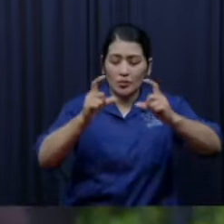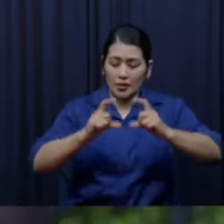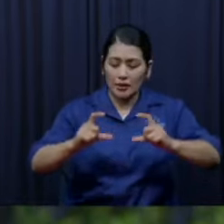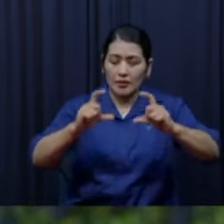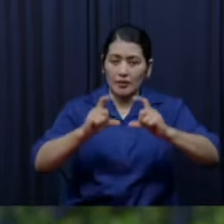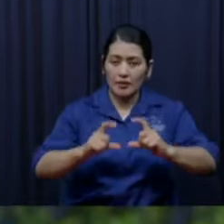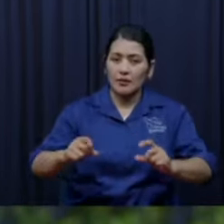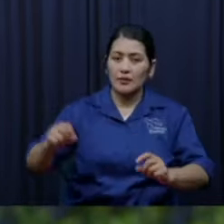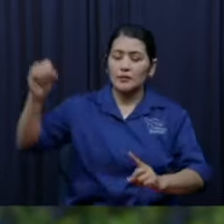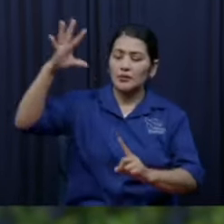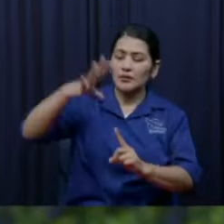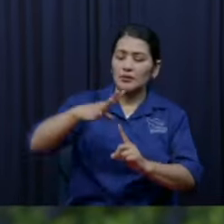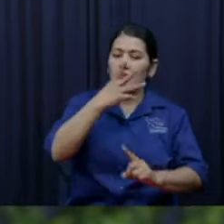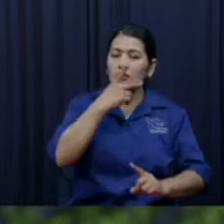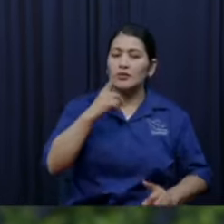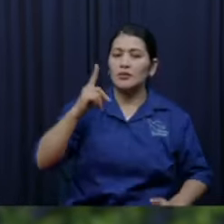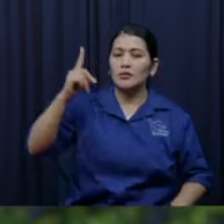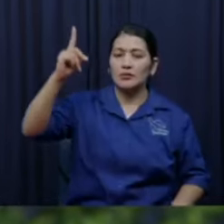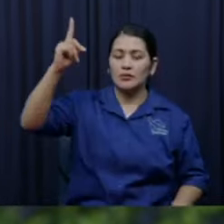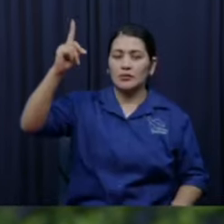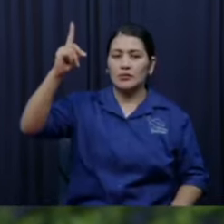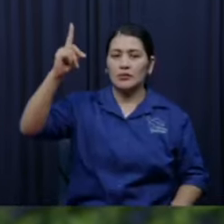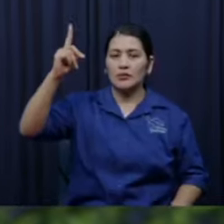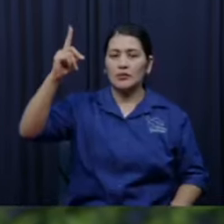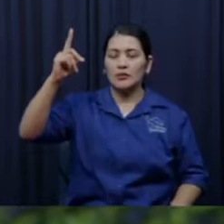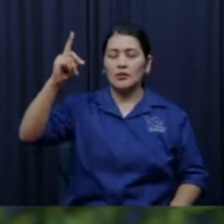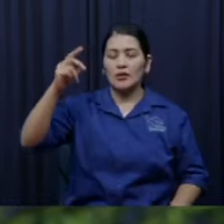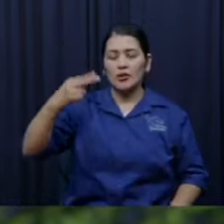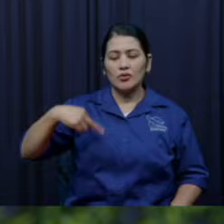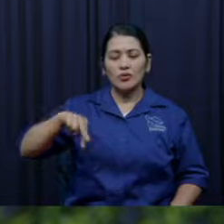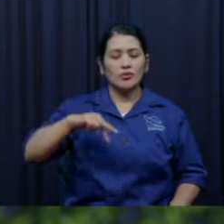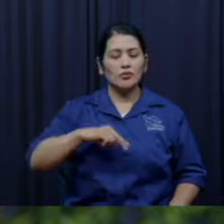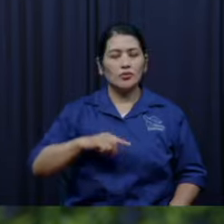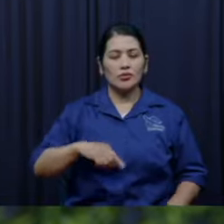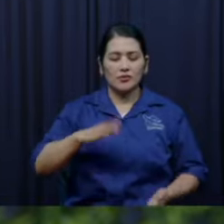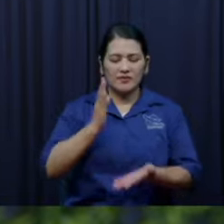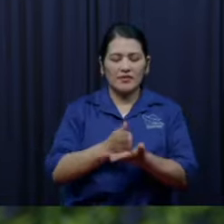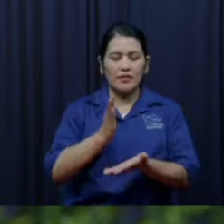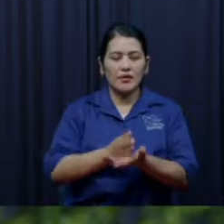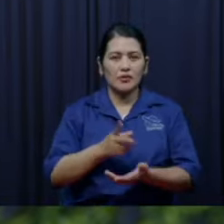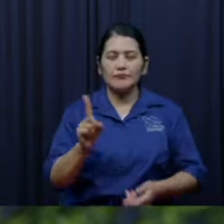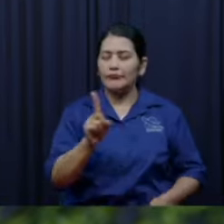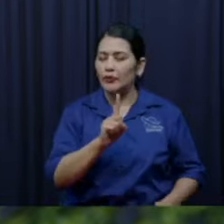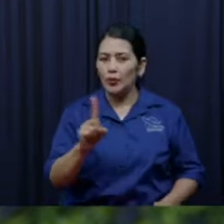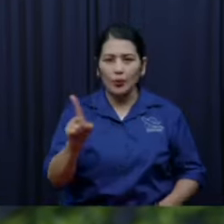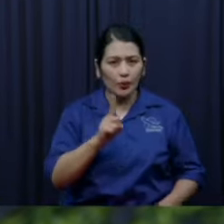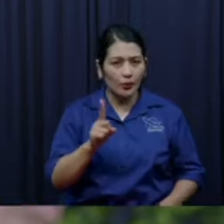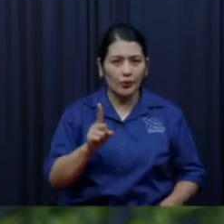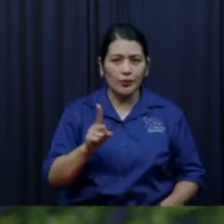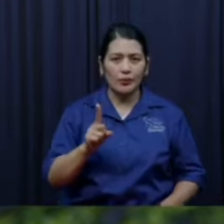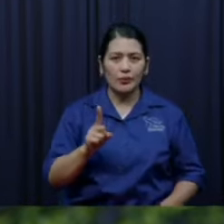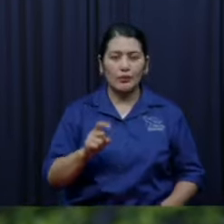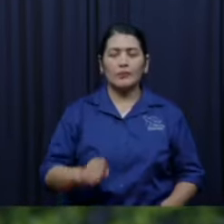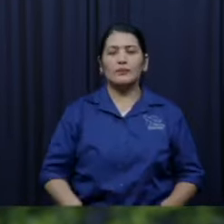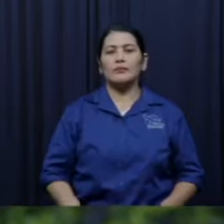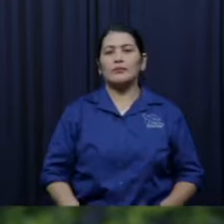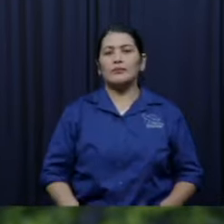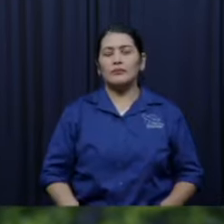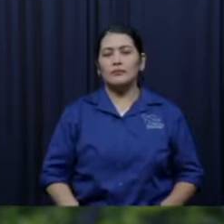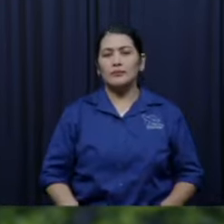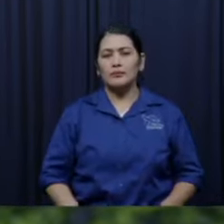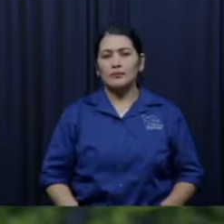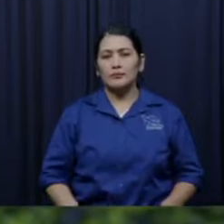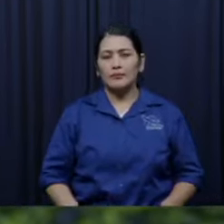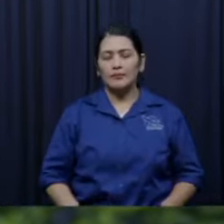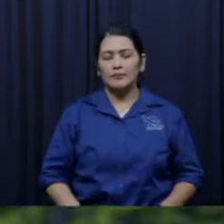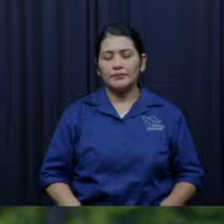ni ciegos Dios quiere que se nos abran nuestros ojos de eso hemos estado platicando tanto entonces cerremos no ya